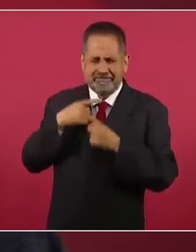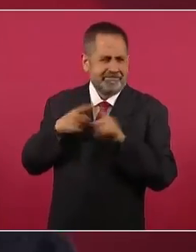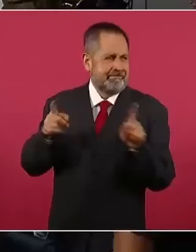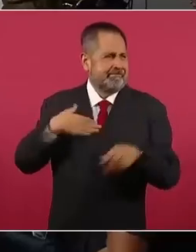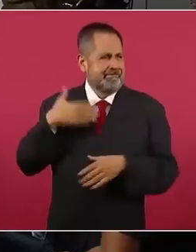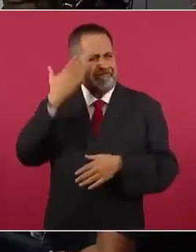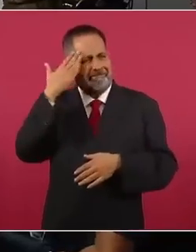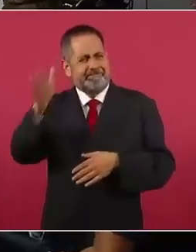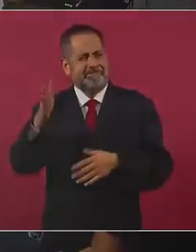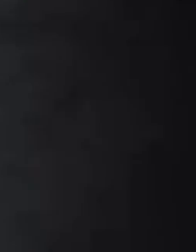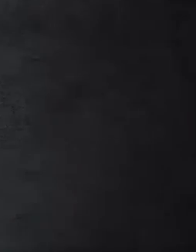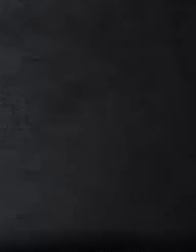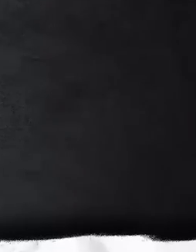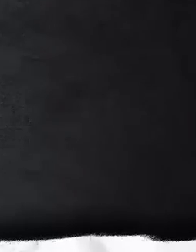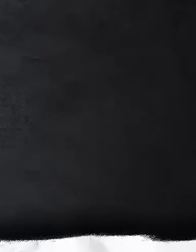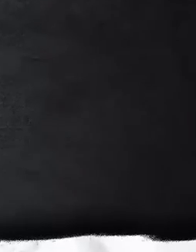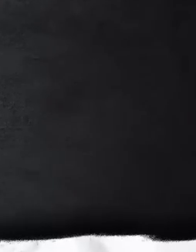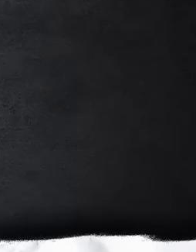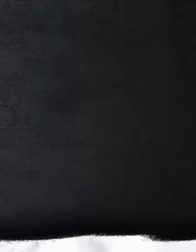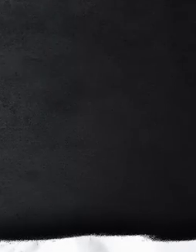En otro tema, señor presidente.